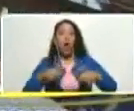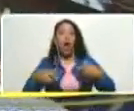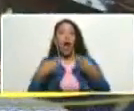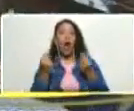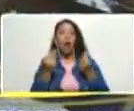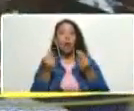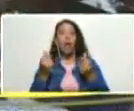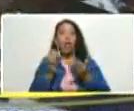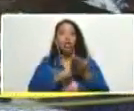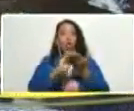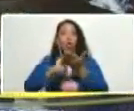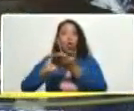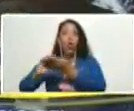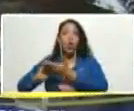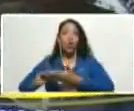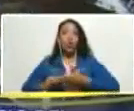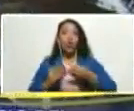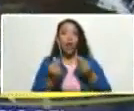para la recuperación económica